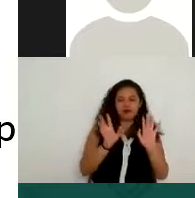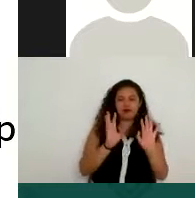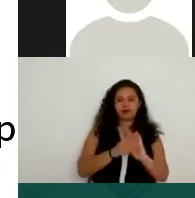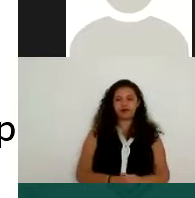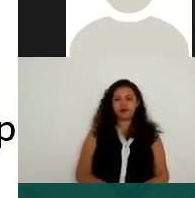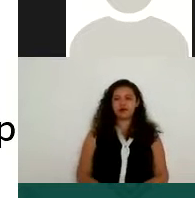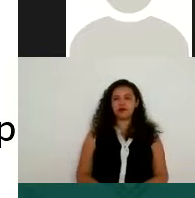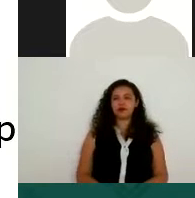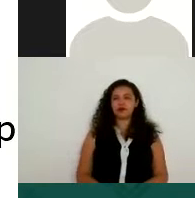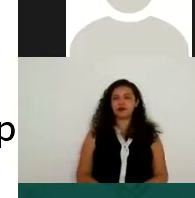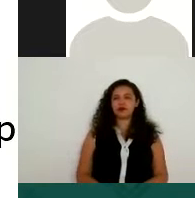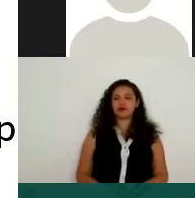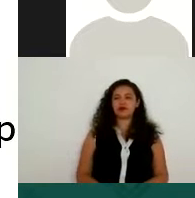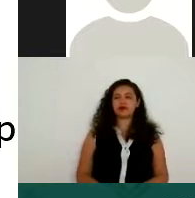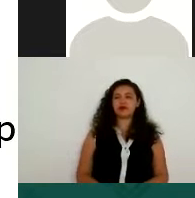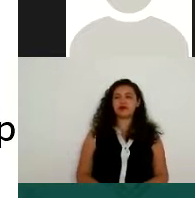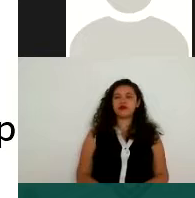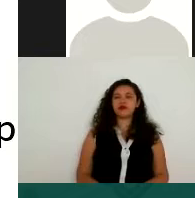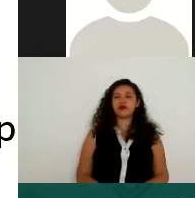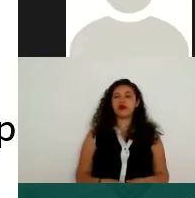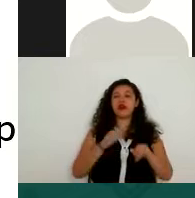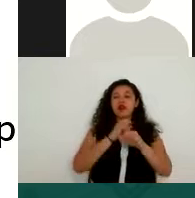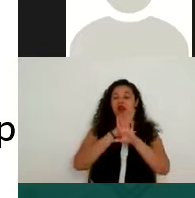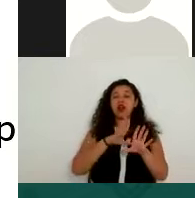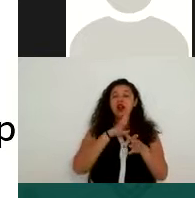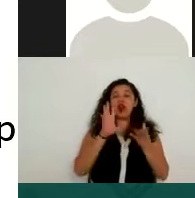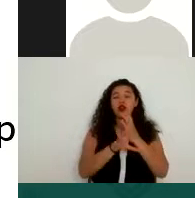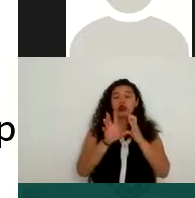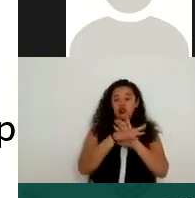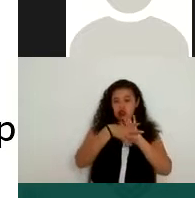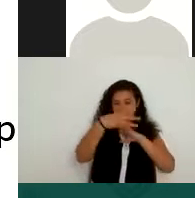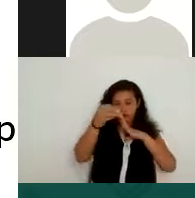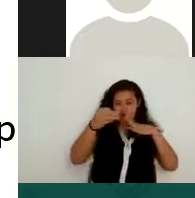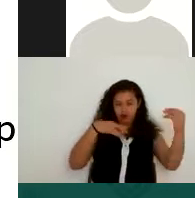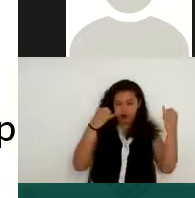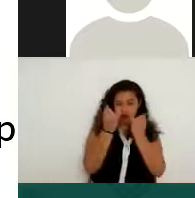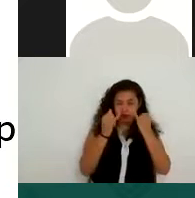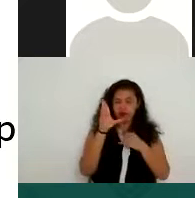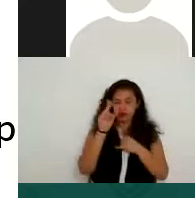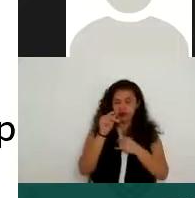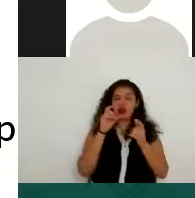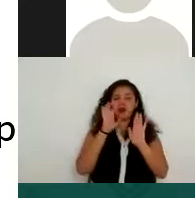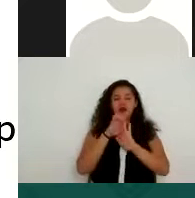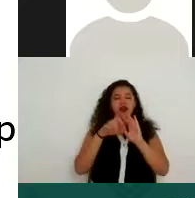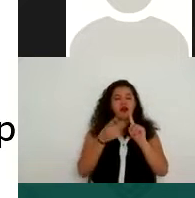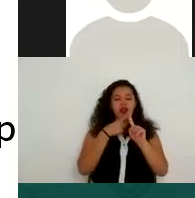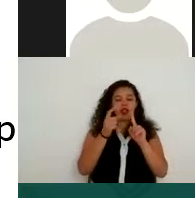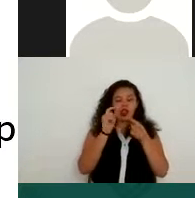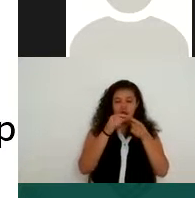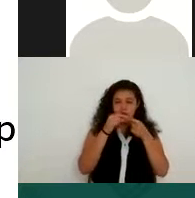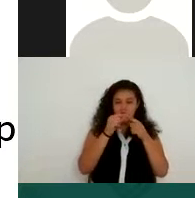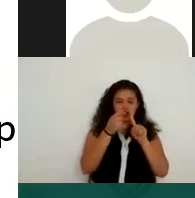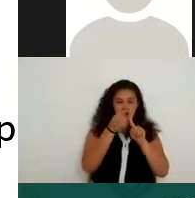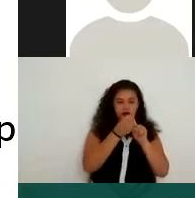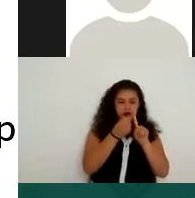replicar. Por ejemplo, la huella dactilar es única en cada persona. En el supuesto del inciso B, la utilización